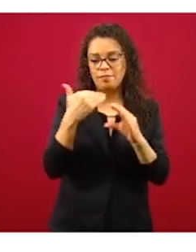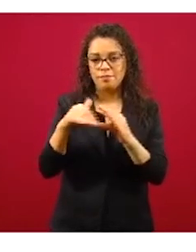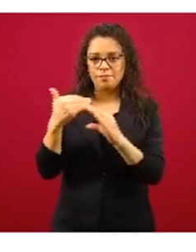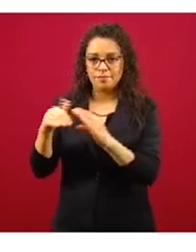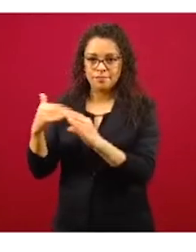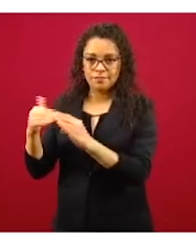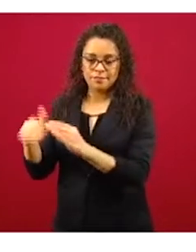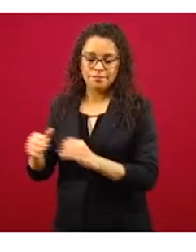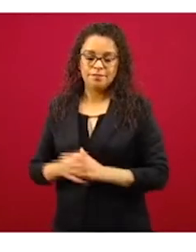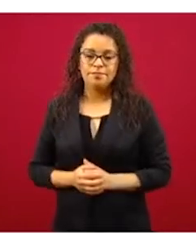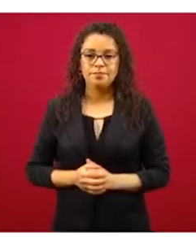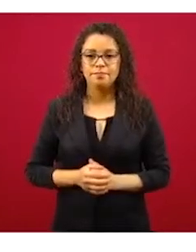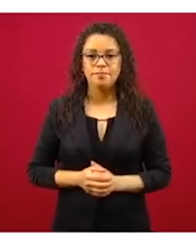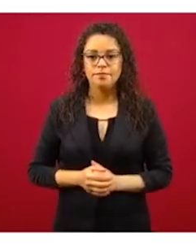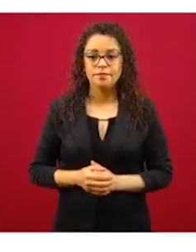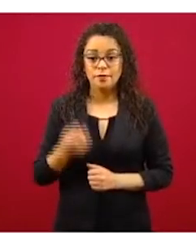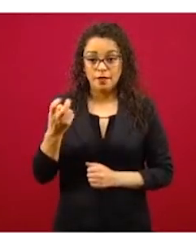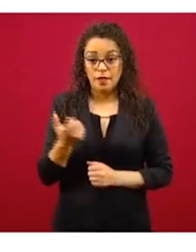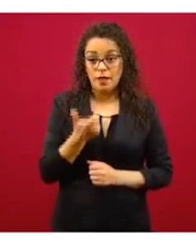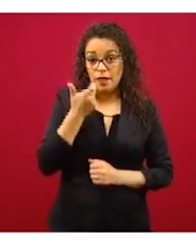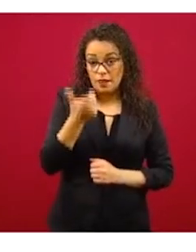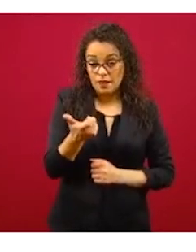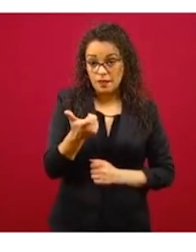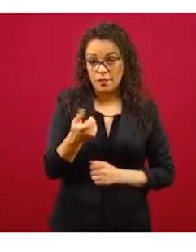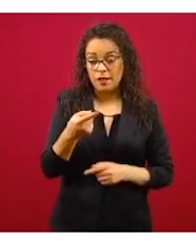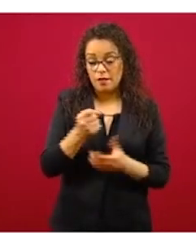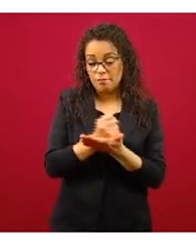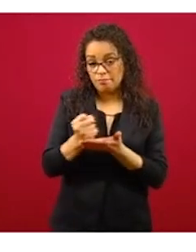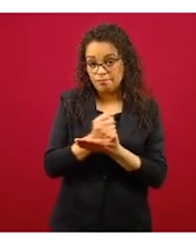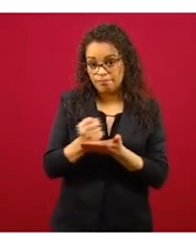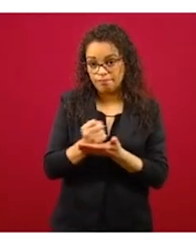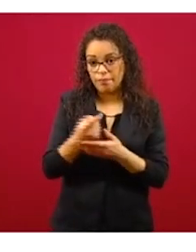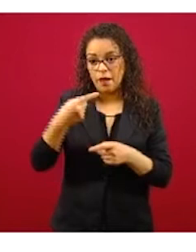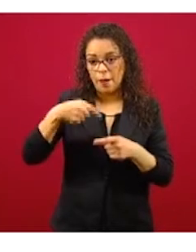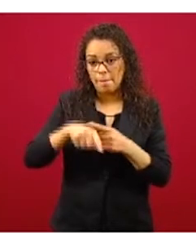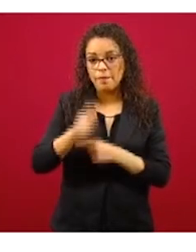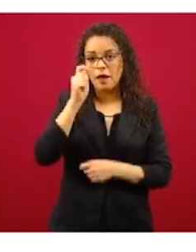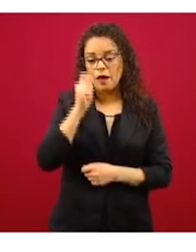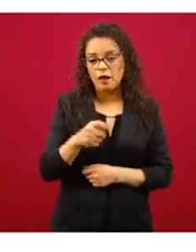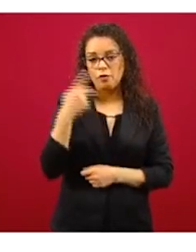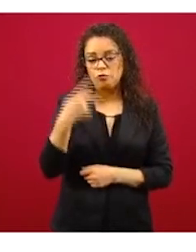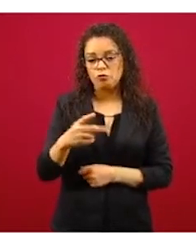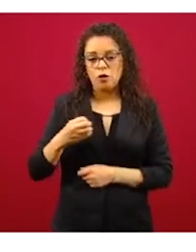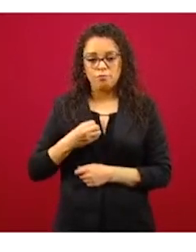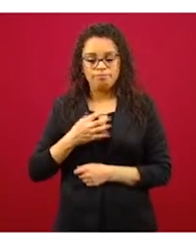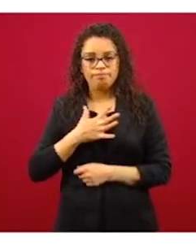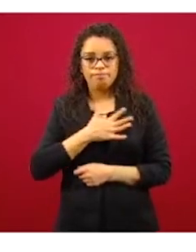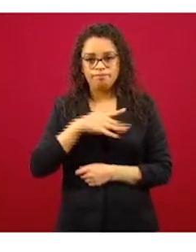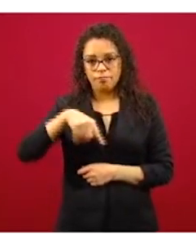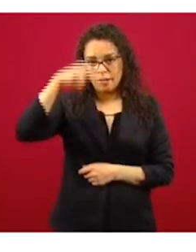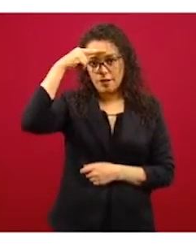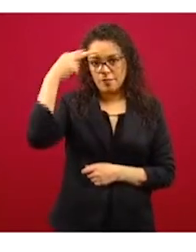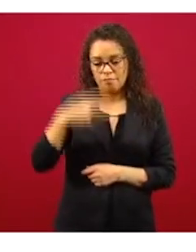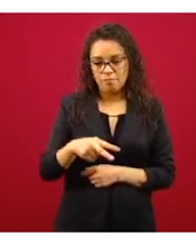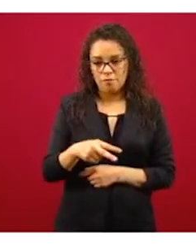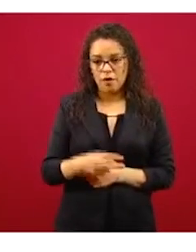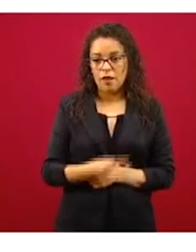Este crédito partía, como lo hizo el presidente, del modelo de bienestar mexicano, que tiene los tres principios de eficiencia,